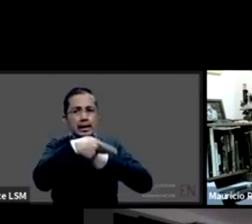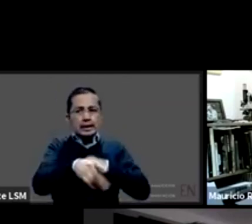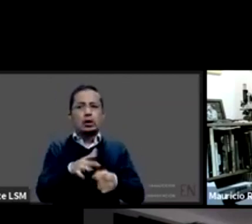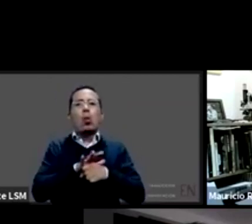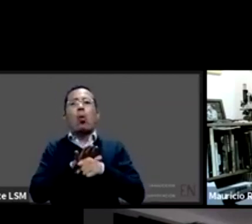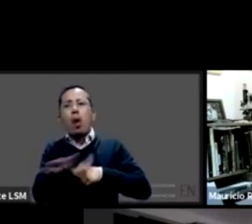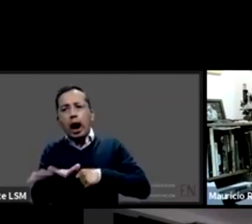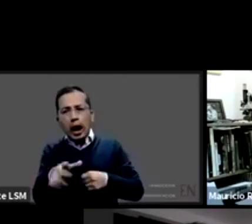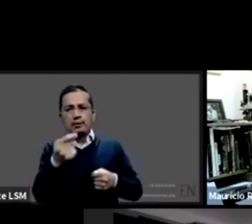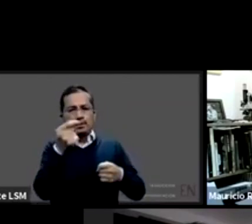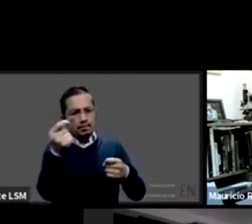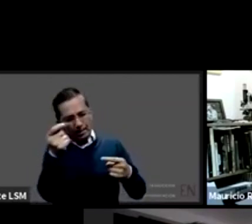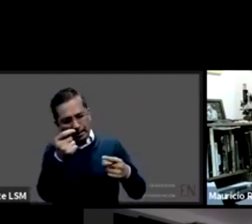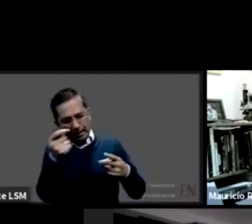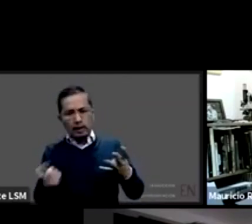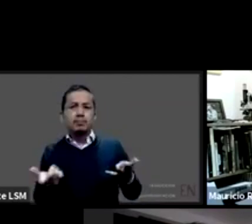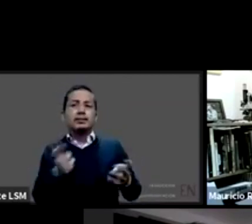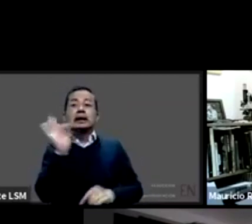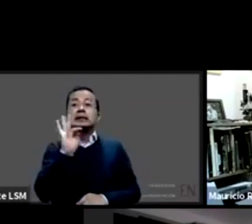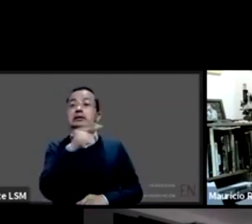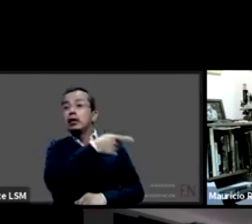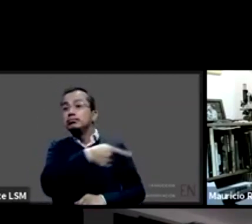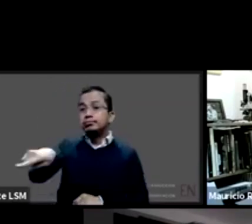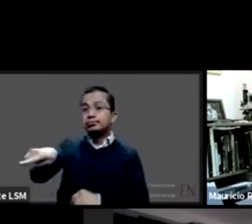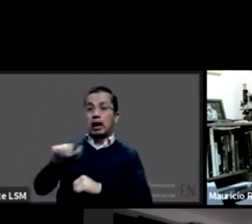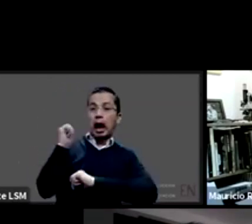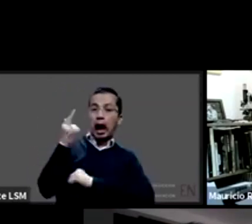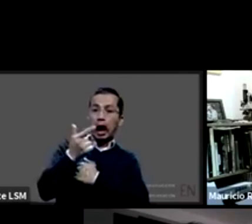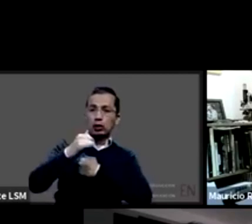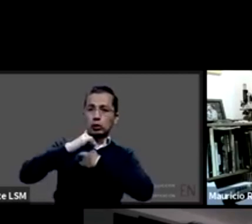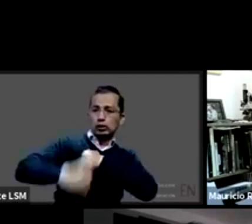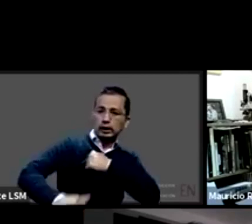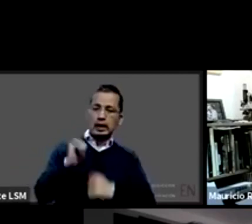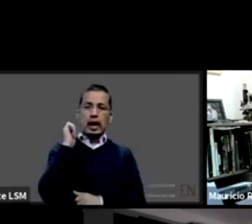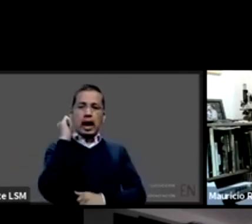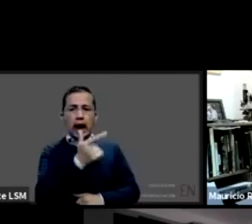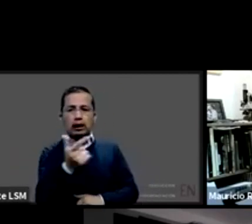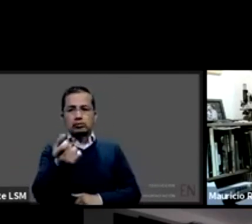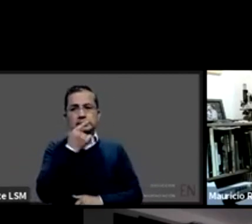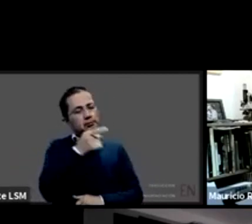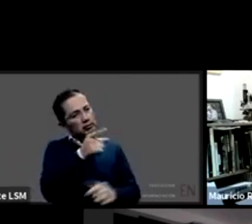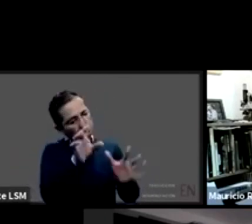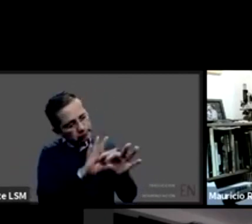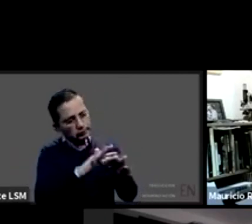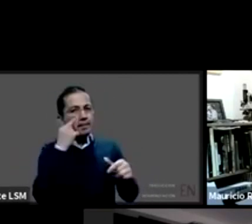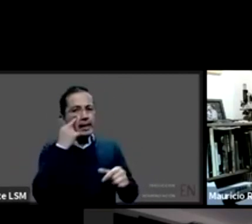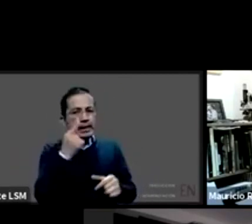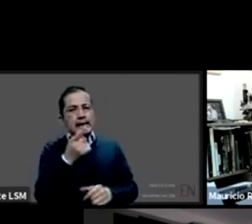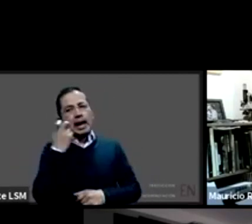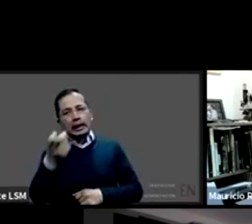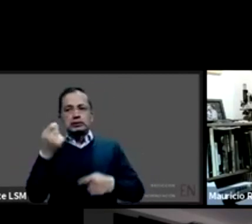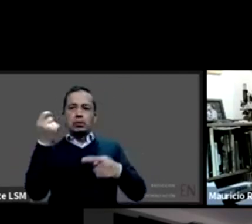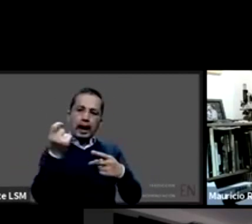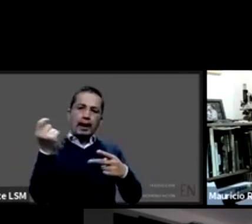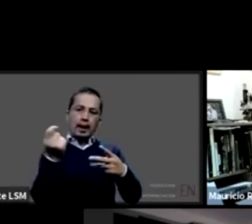llevando a la hora de someterse a un procedimiento médico o quirúrgico que se entienda por completo